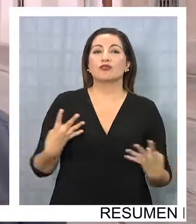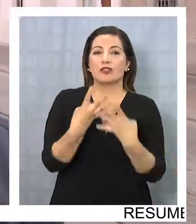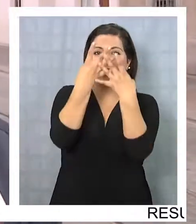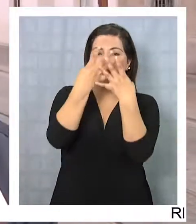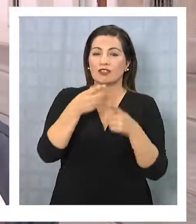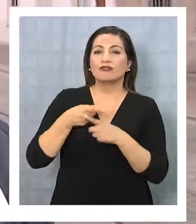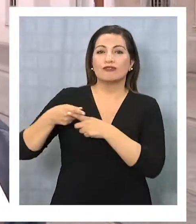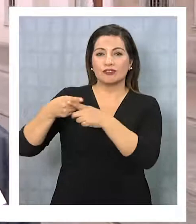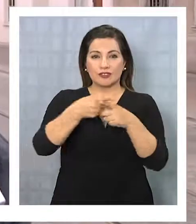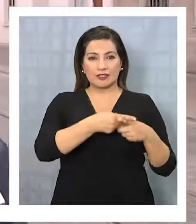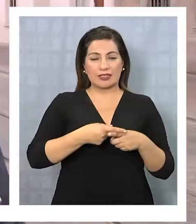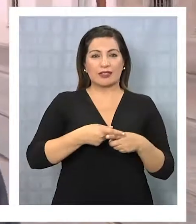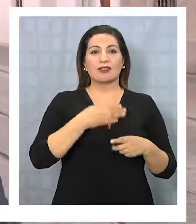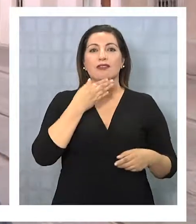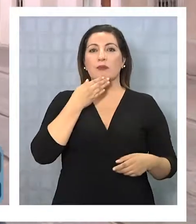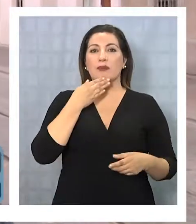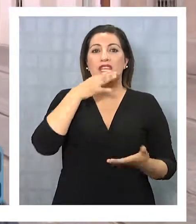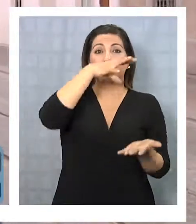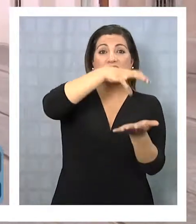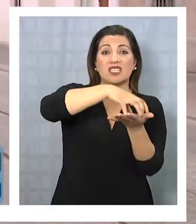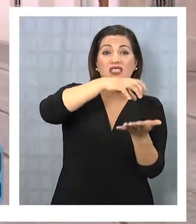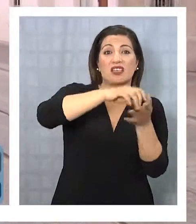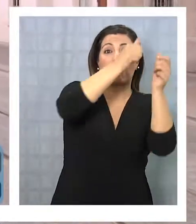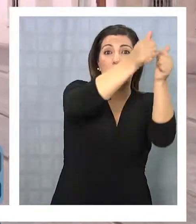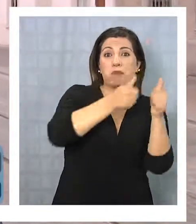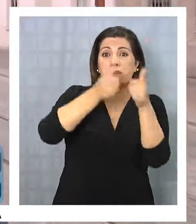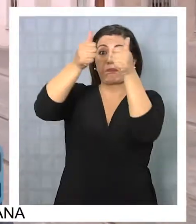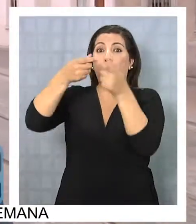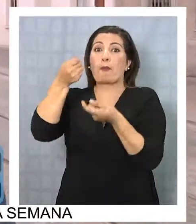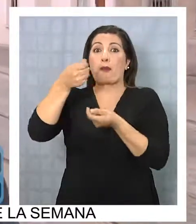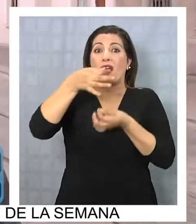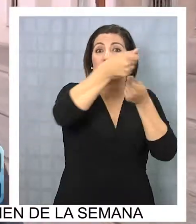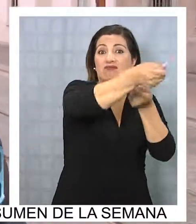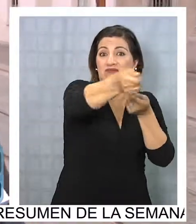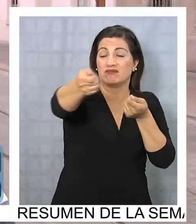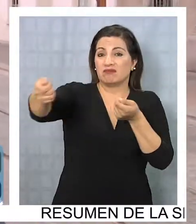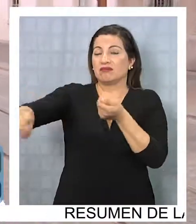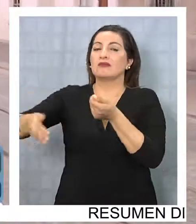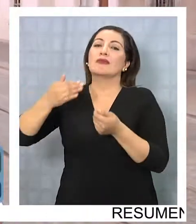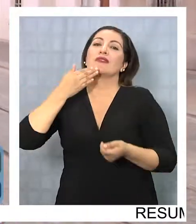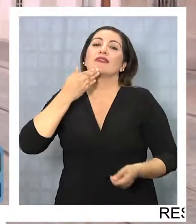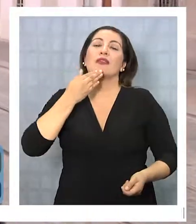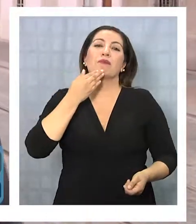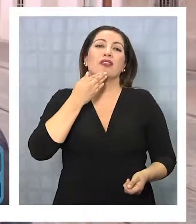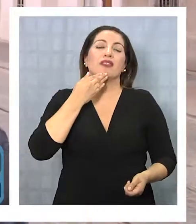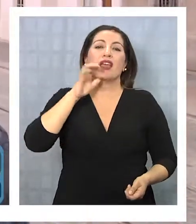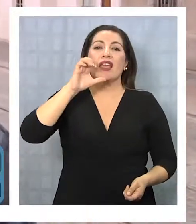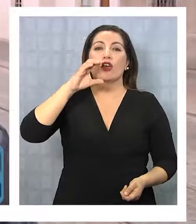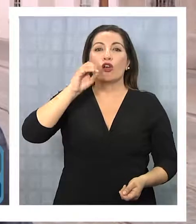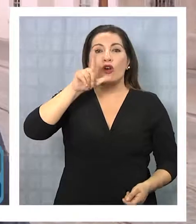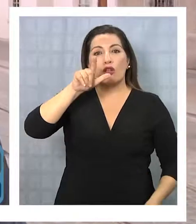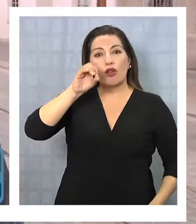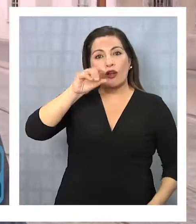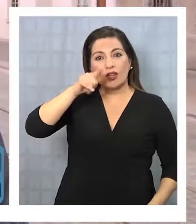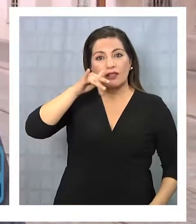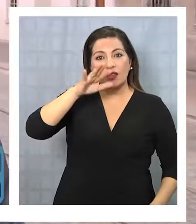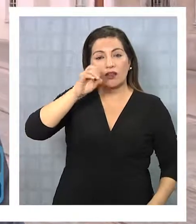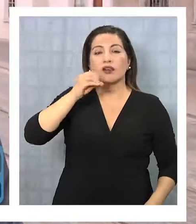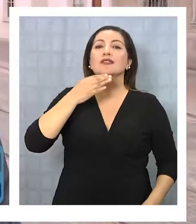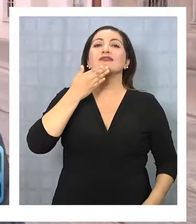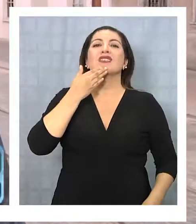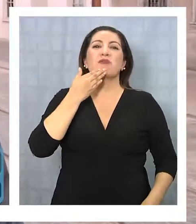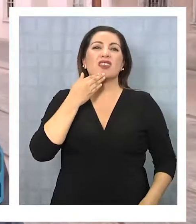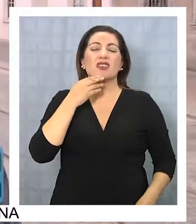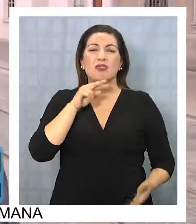que llenar la ciudad con pancarta o con volanteo. Es más ecológico también. Es mucho más ecológico. Ahora, CERVEL está poniendo una